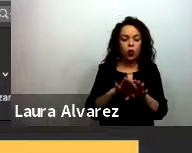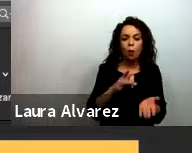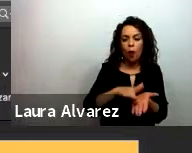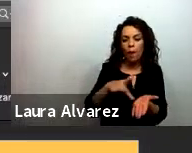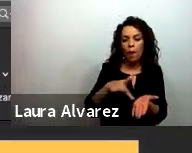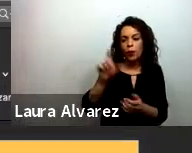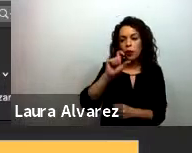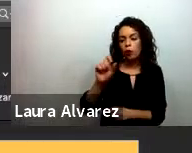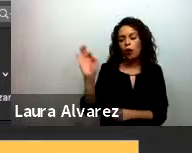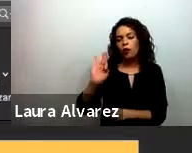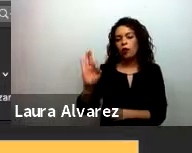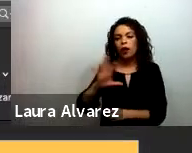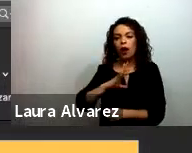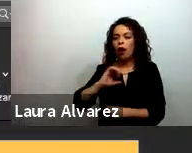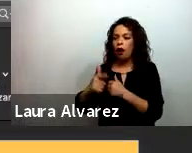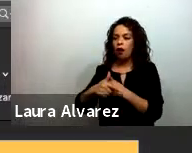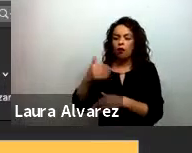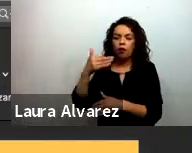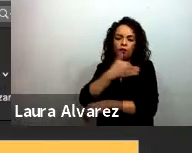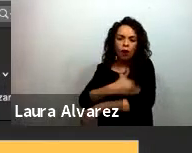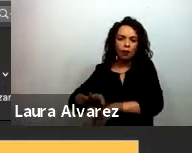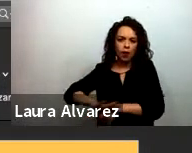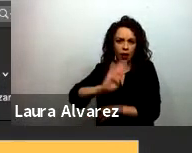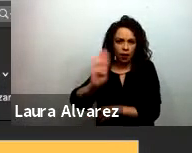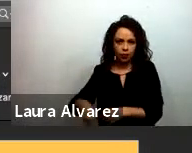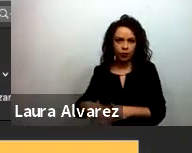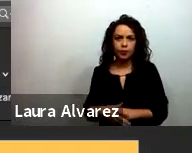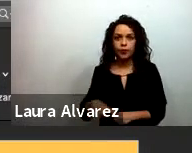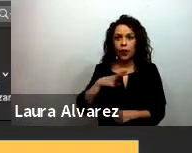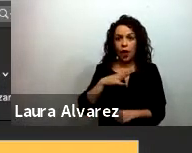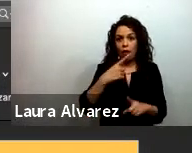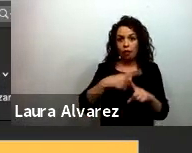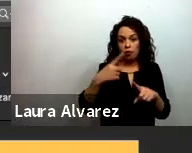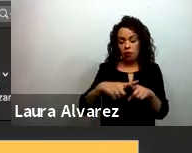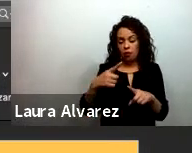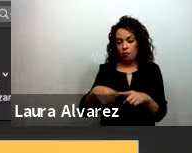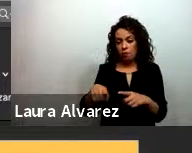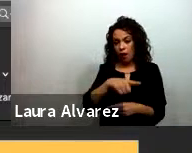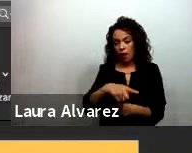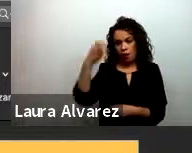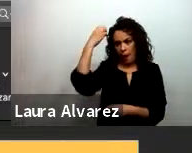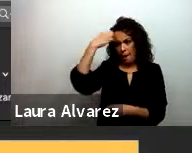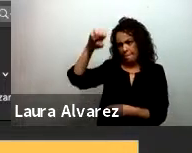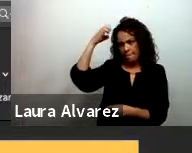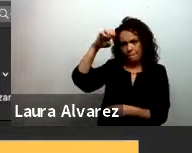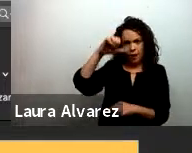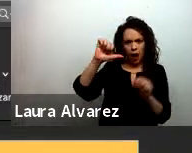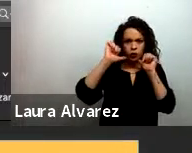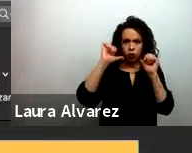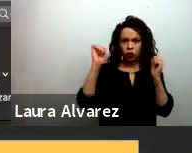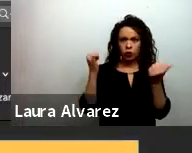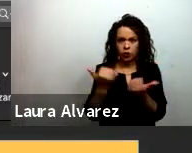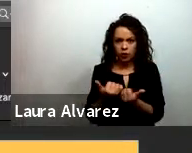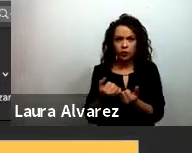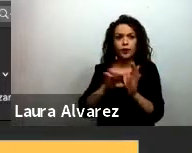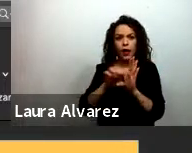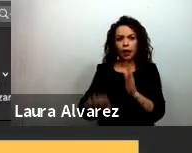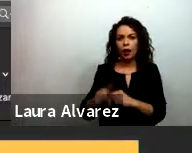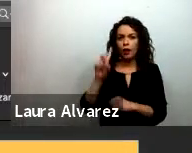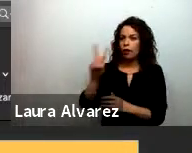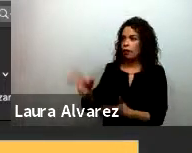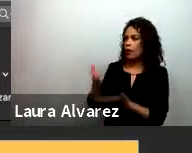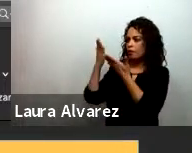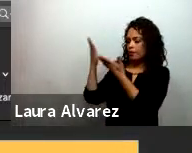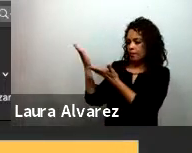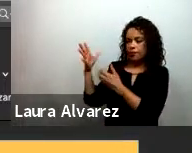120 mensajes provistos por organizaciones expertas de la sociedad civil aquí las quiero poner fundación teletón jacom psicoterapia